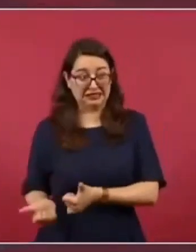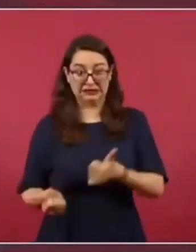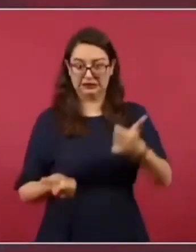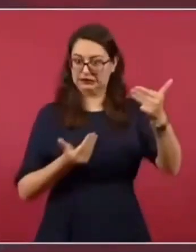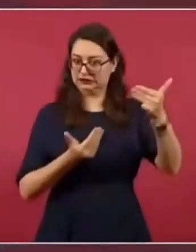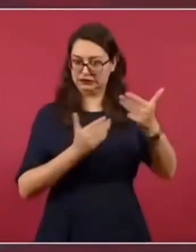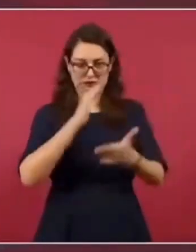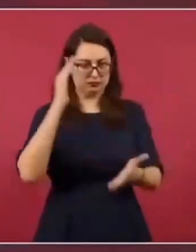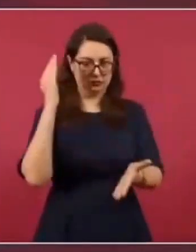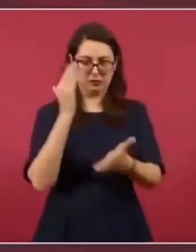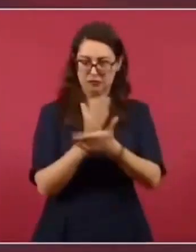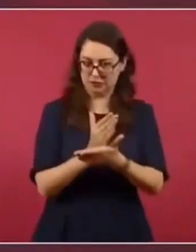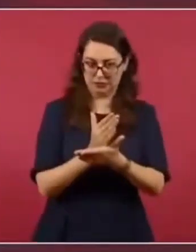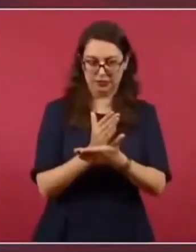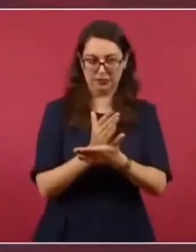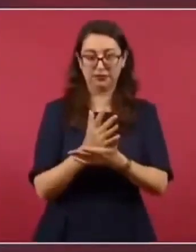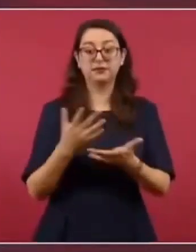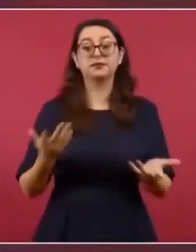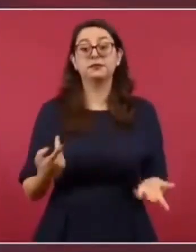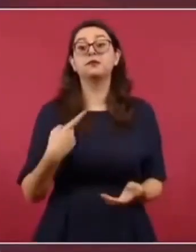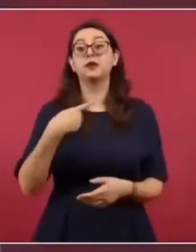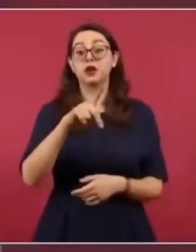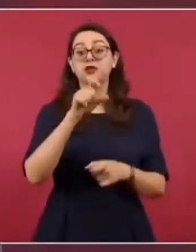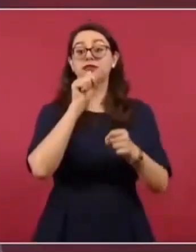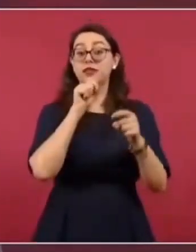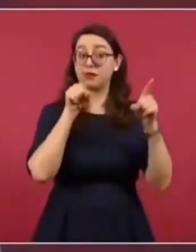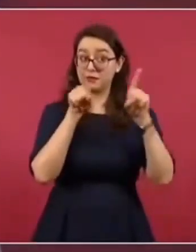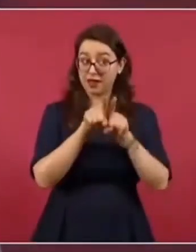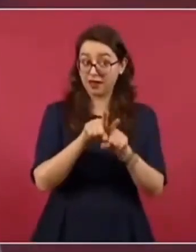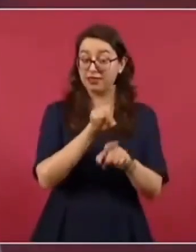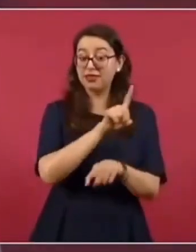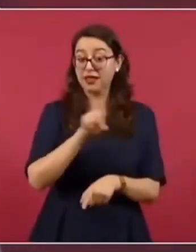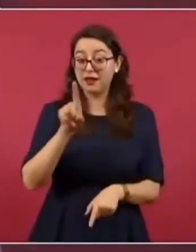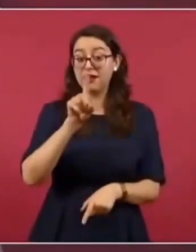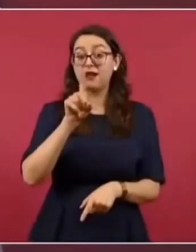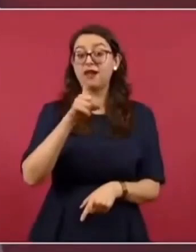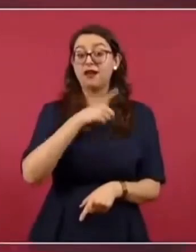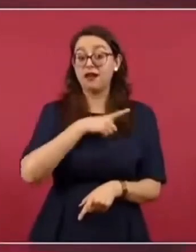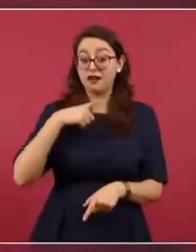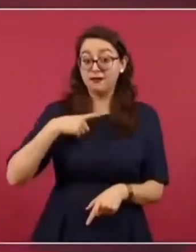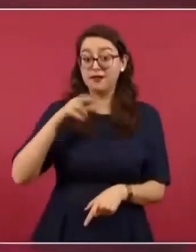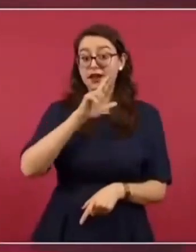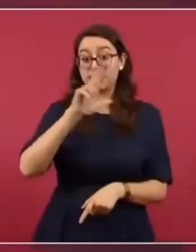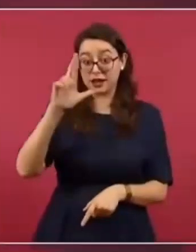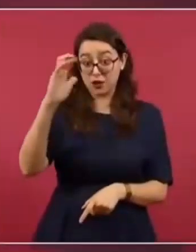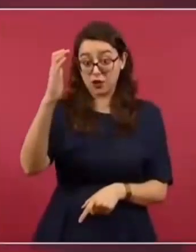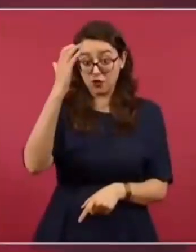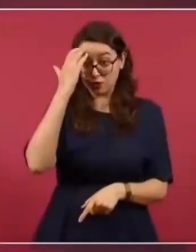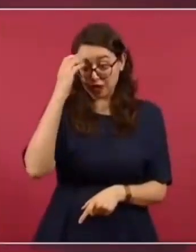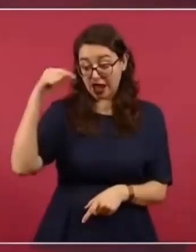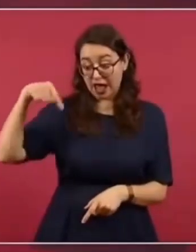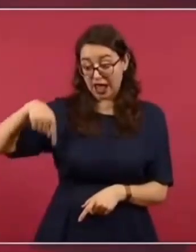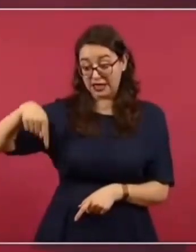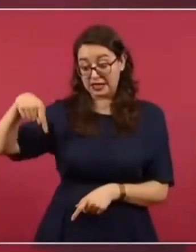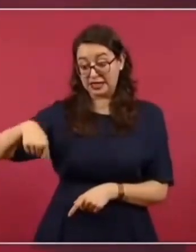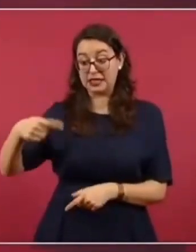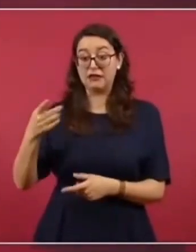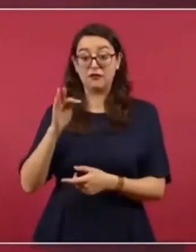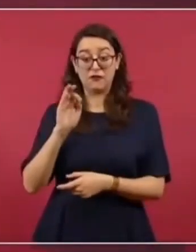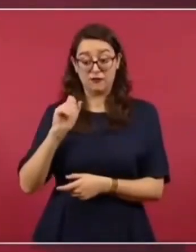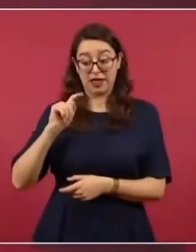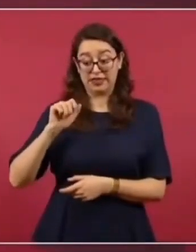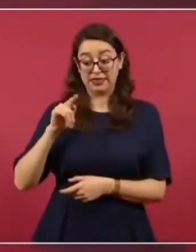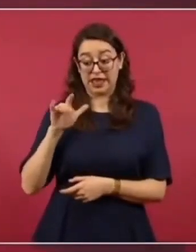que por México llega solo el 25% del fentanilo que consumen en Estados Unidos.